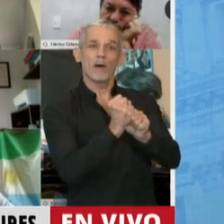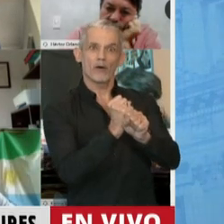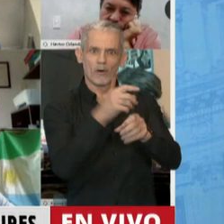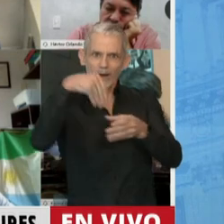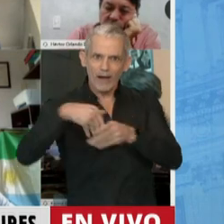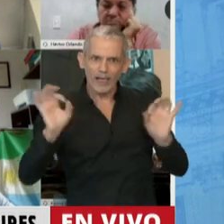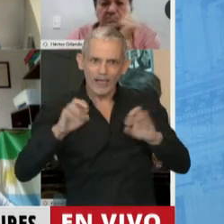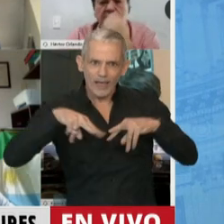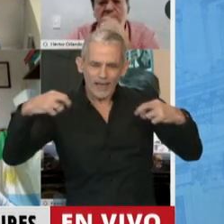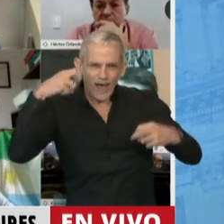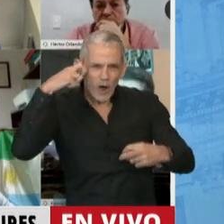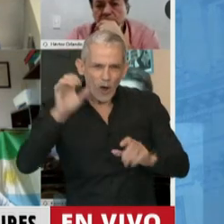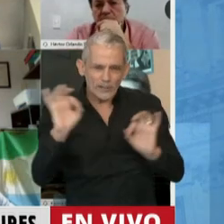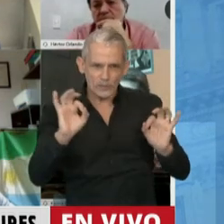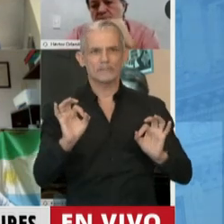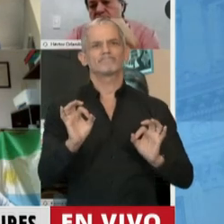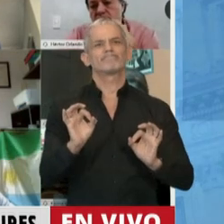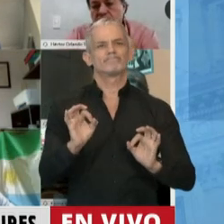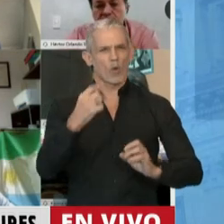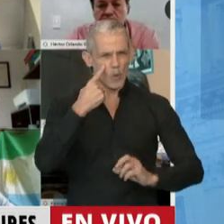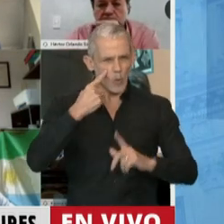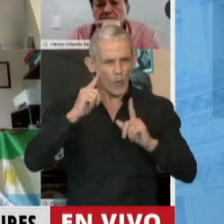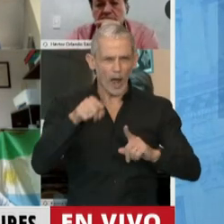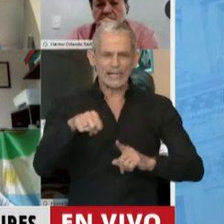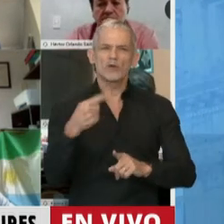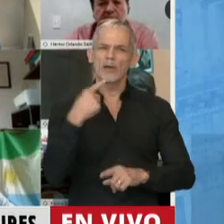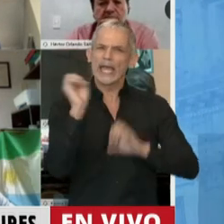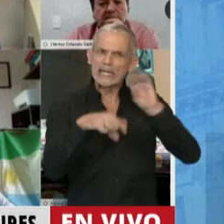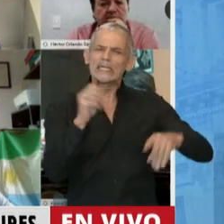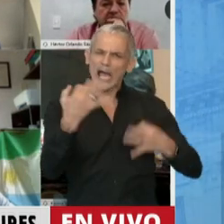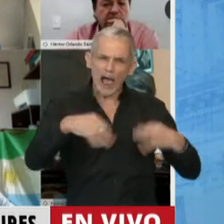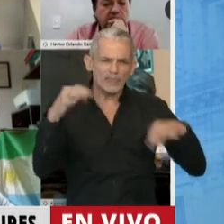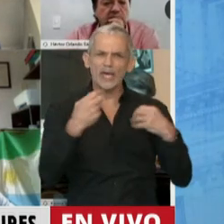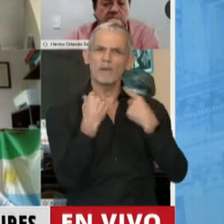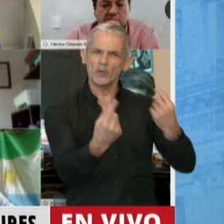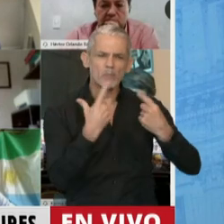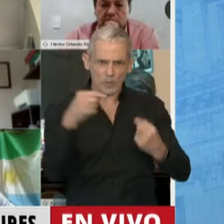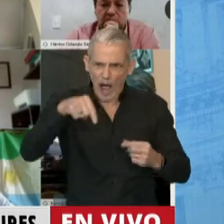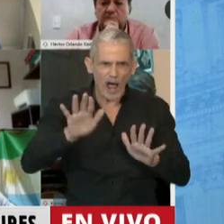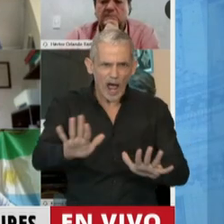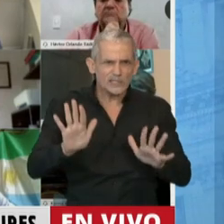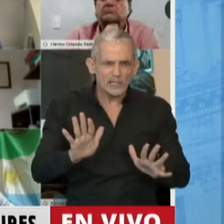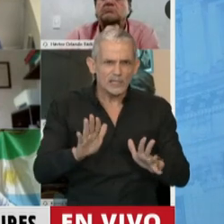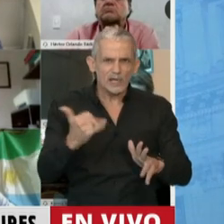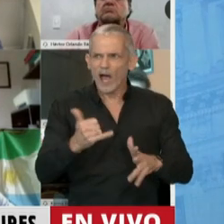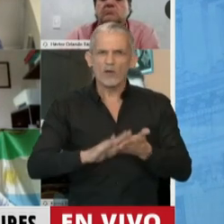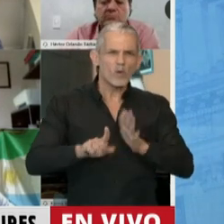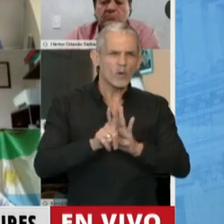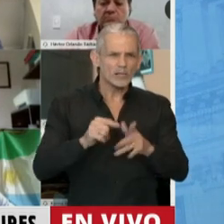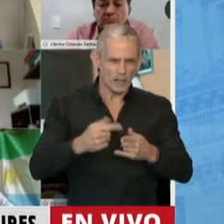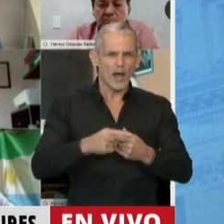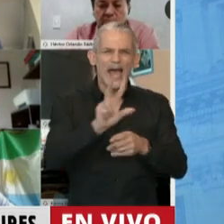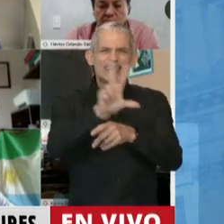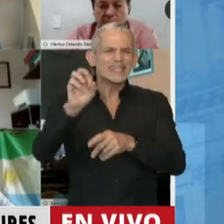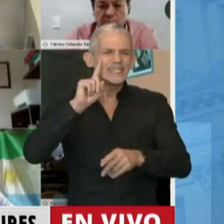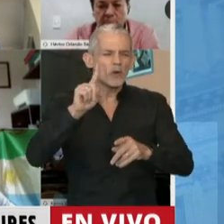de que se vote. Y esto debe ser fuertemente cuestionado y criticado porque es lo que hoy está ocurriendo. Con 300.000 nuevos